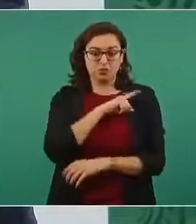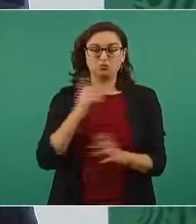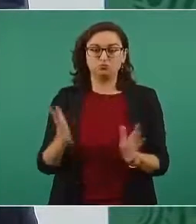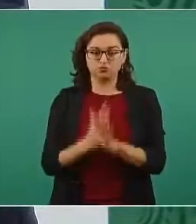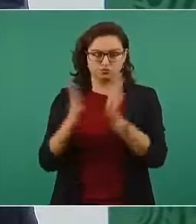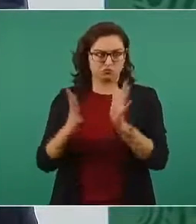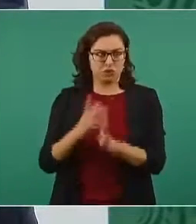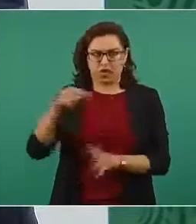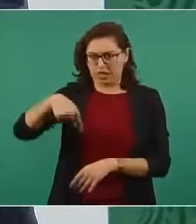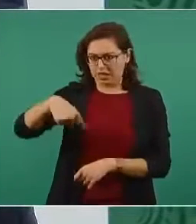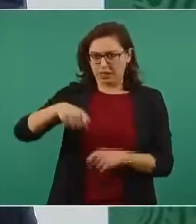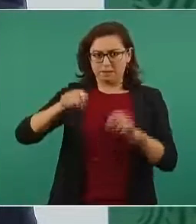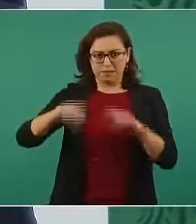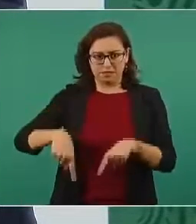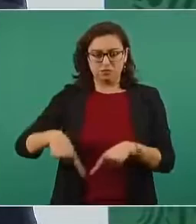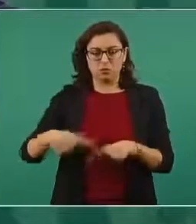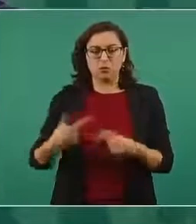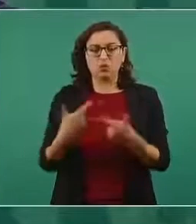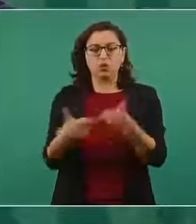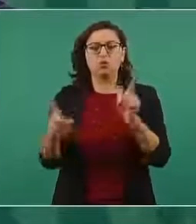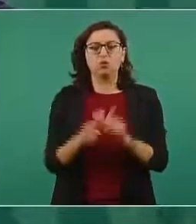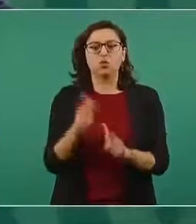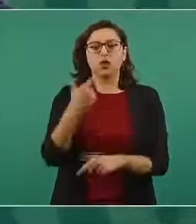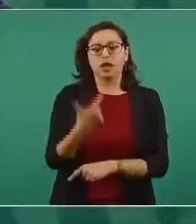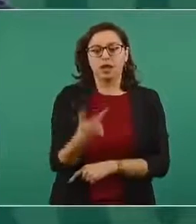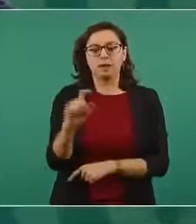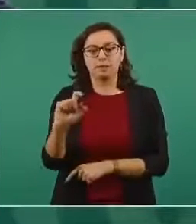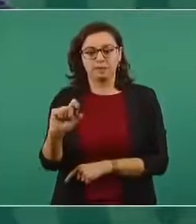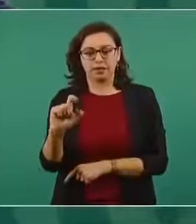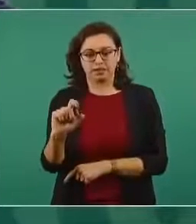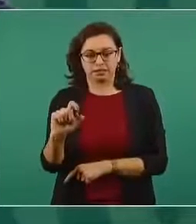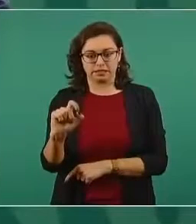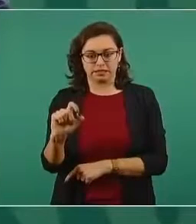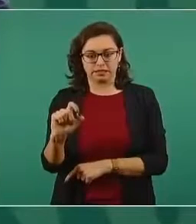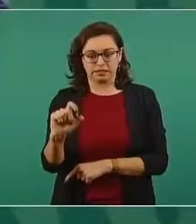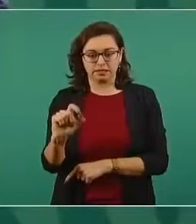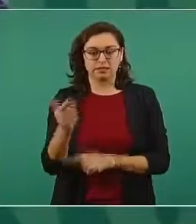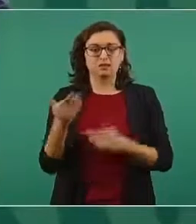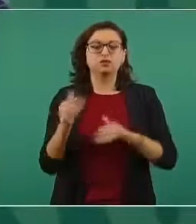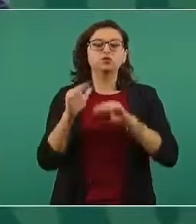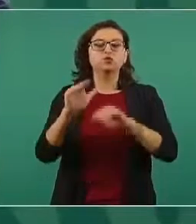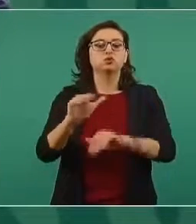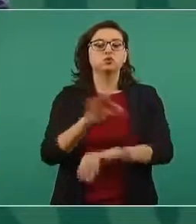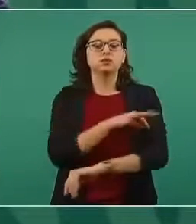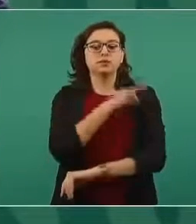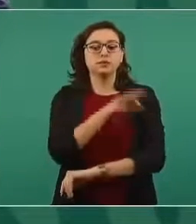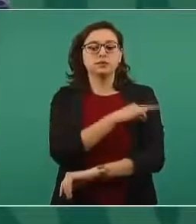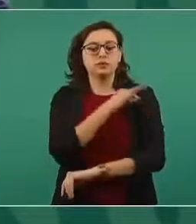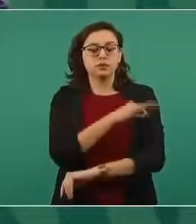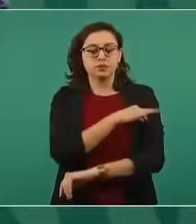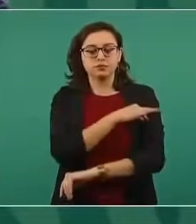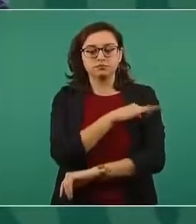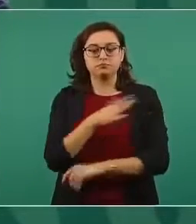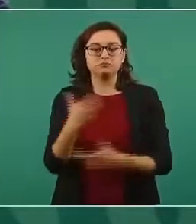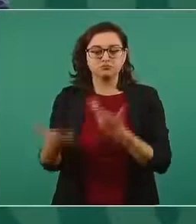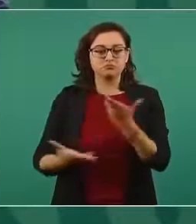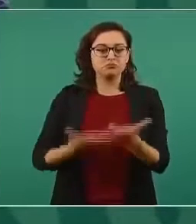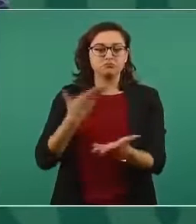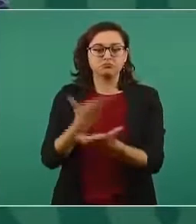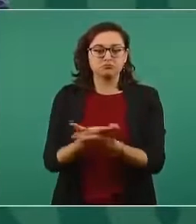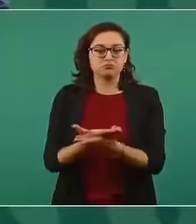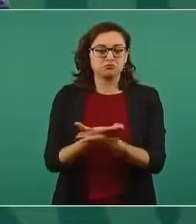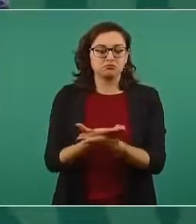del G20 para hablar sobre vacunas, sobre propuestas